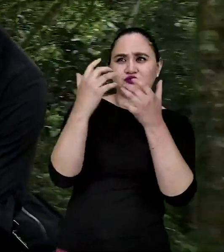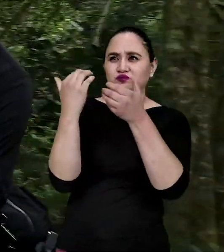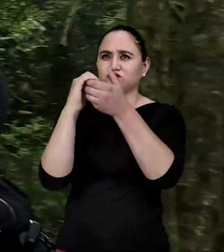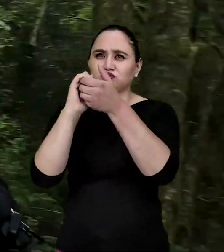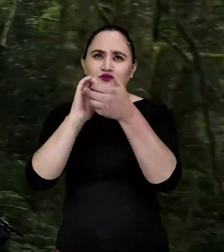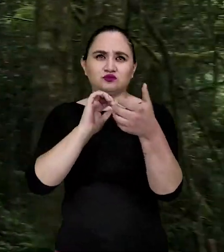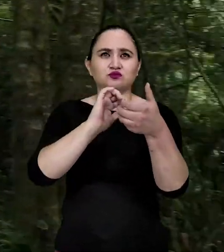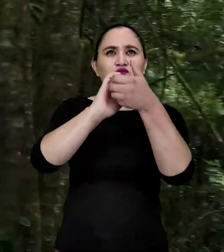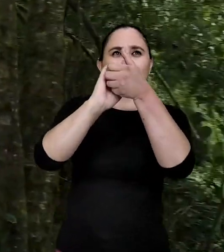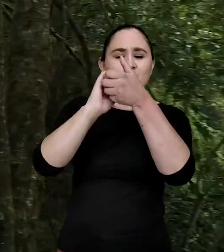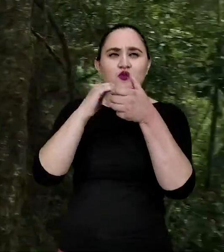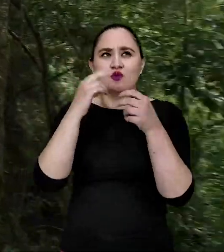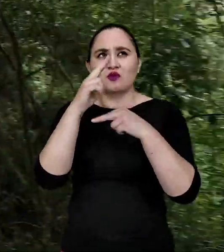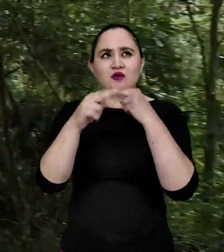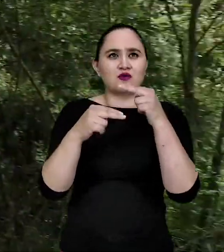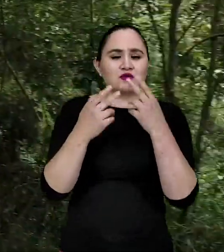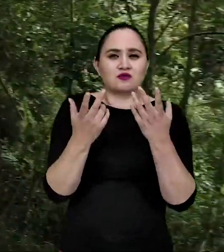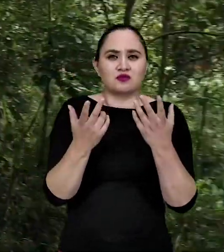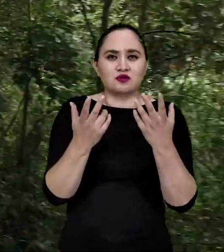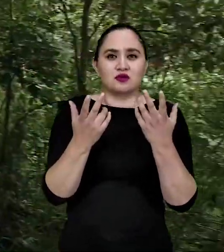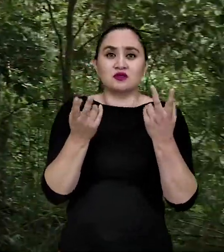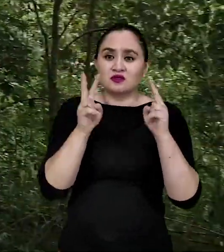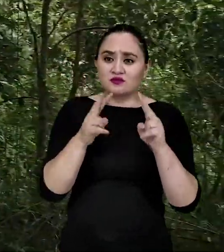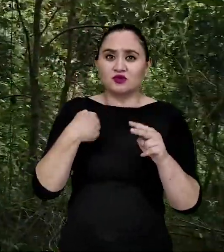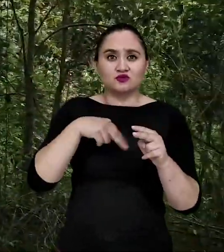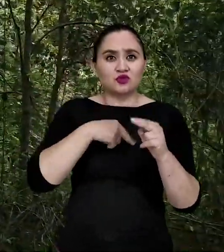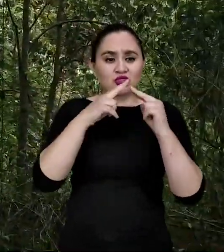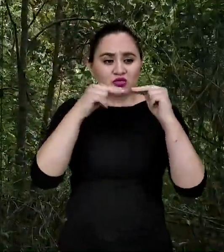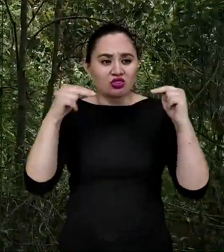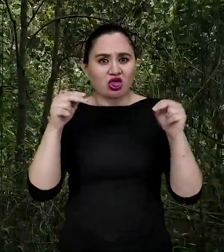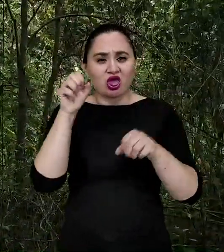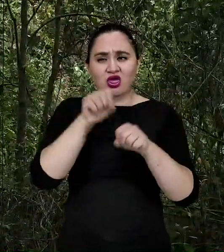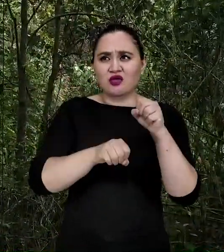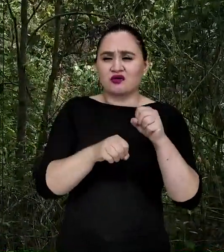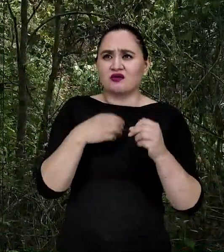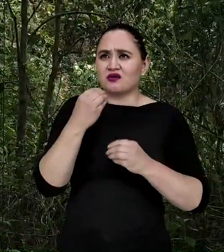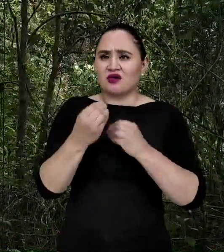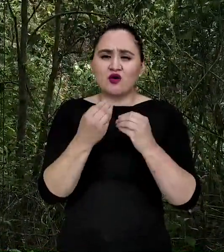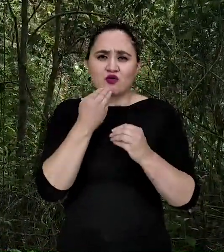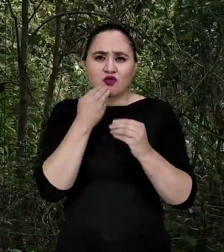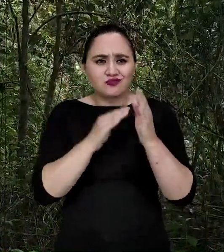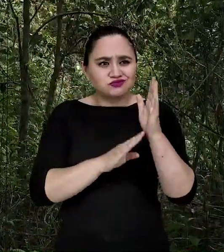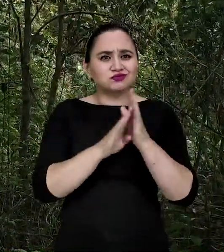cómo estamos atacando también a nuestro planeta y qué debemos hacer.